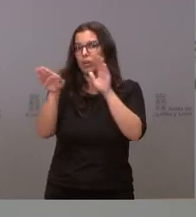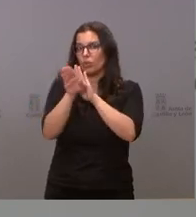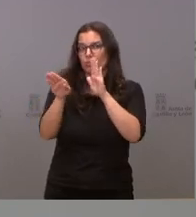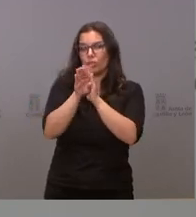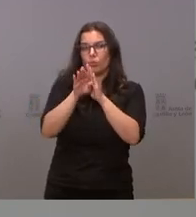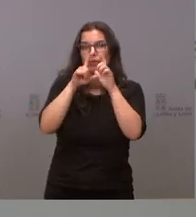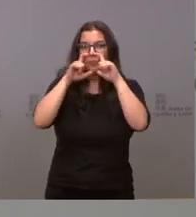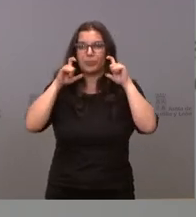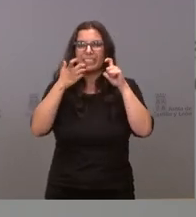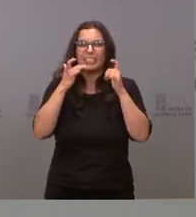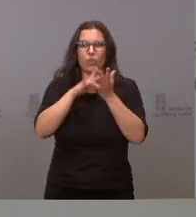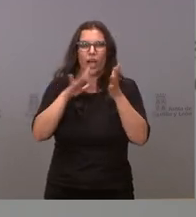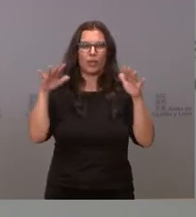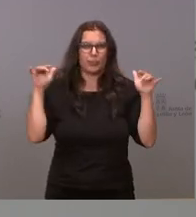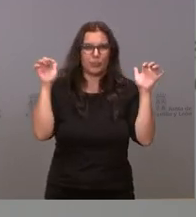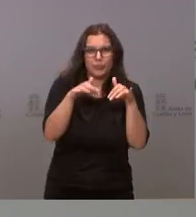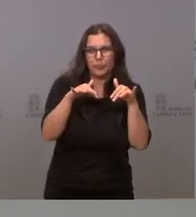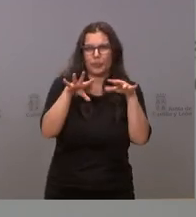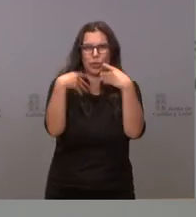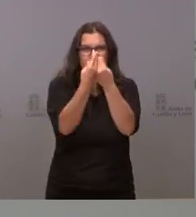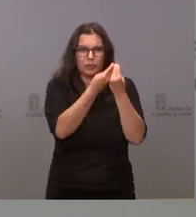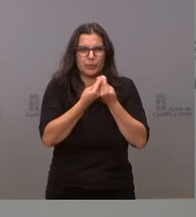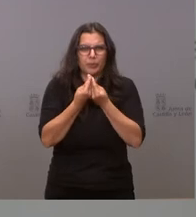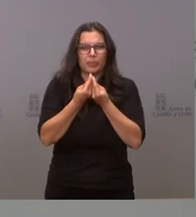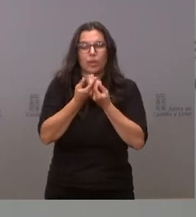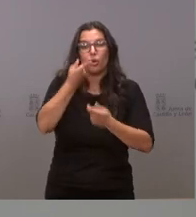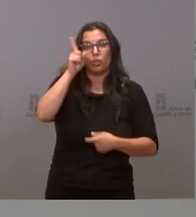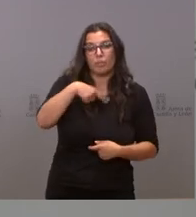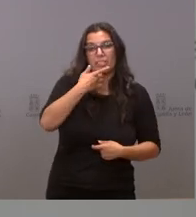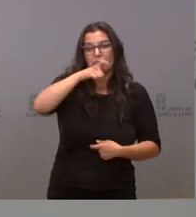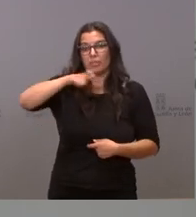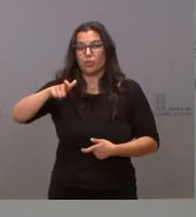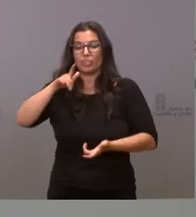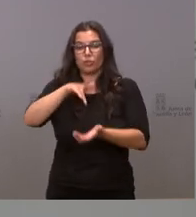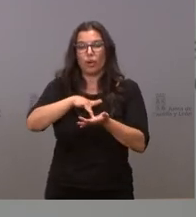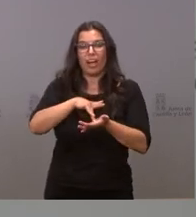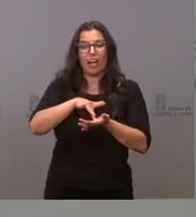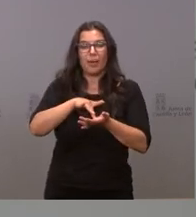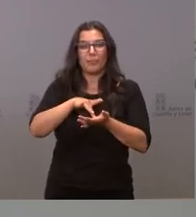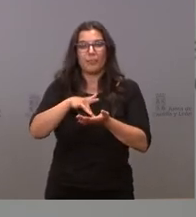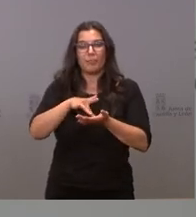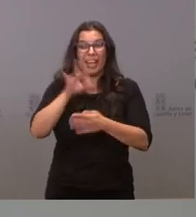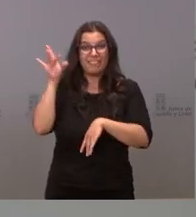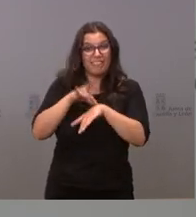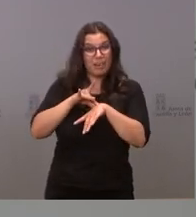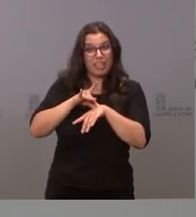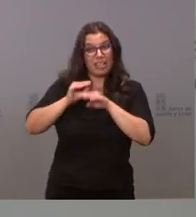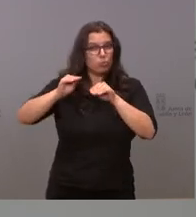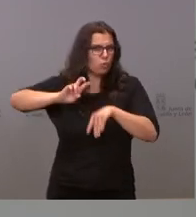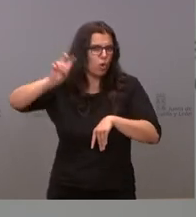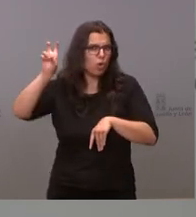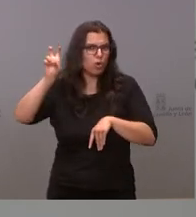las grandes aglomeraciones o incluso aquellas personas que tengan algún tipo de enfermedad